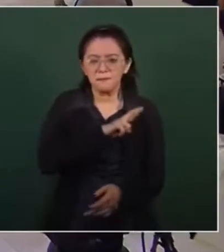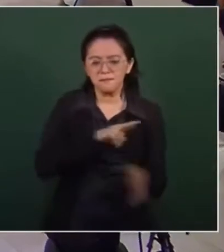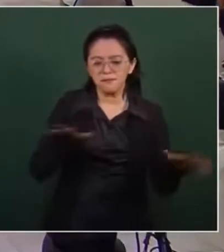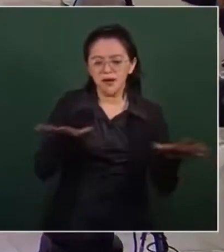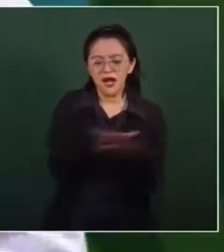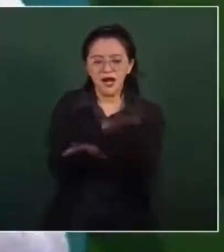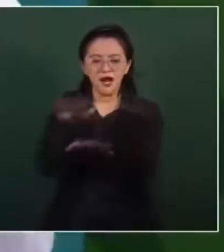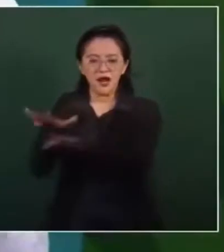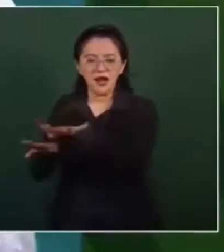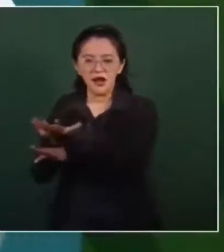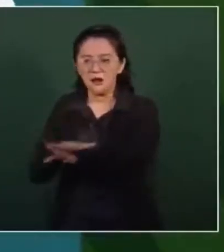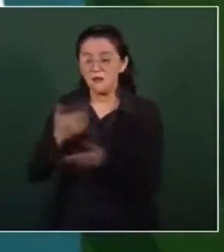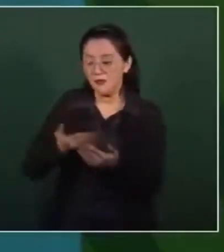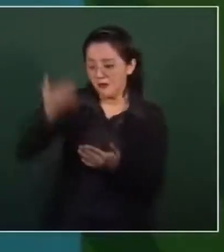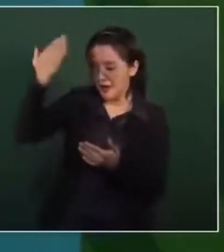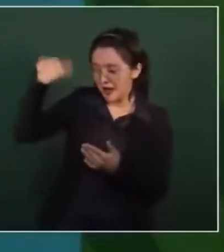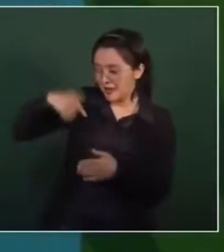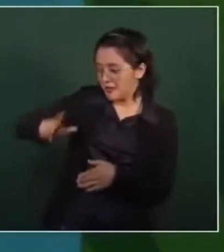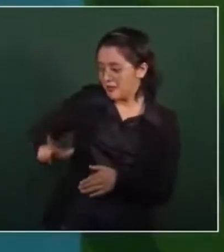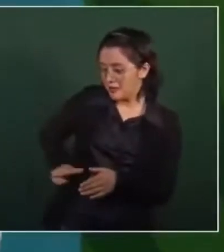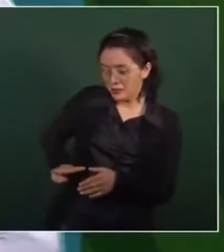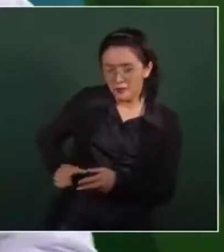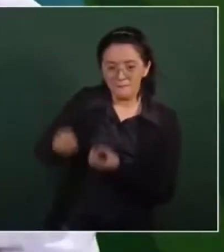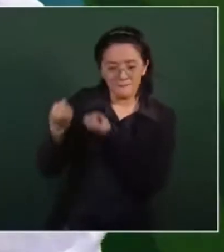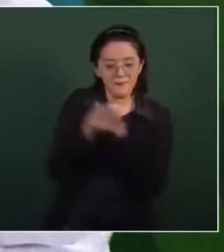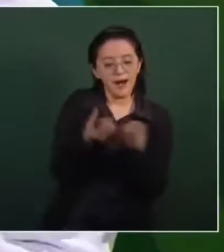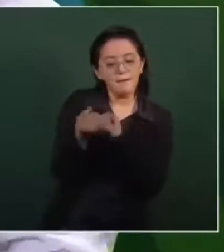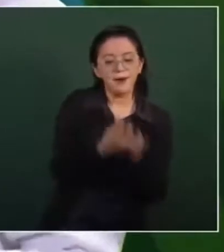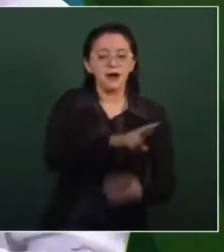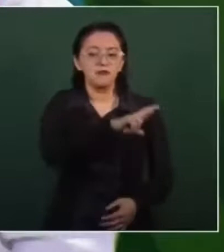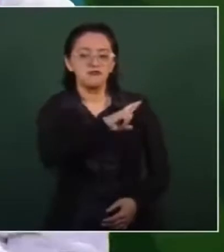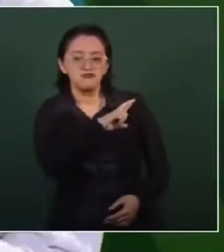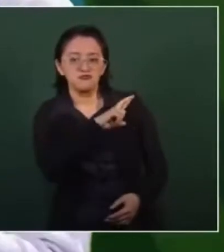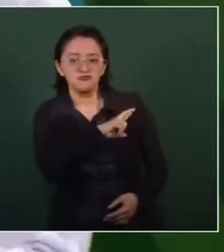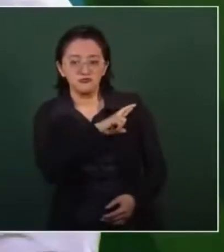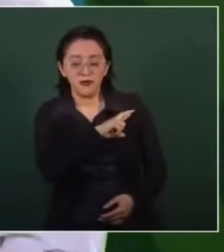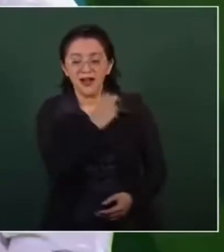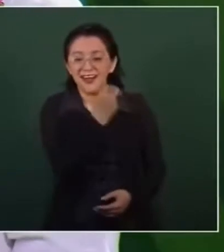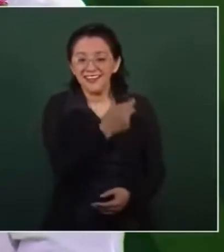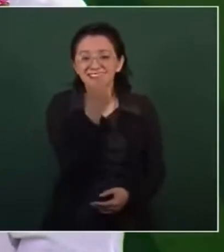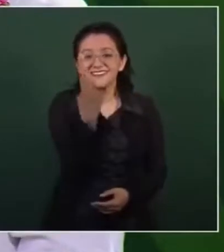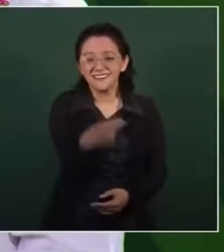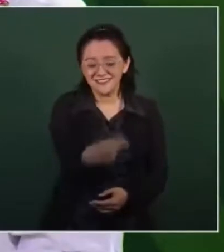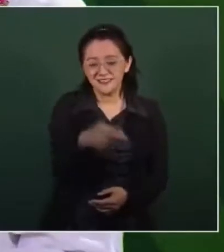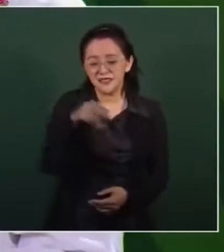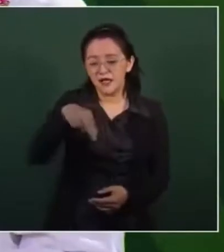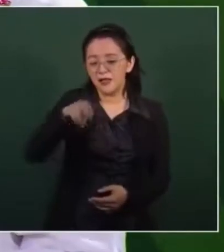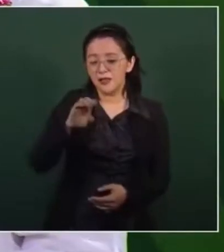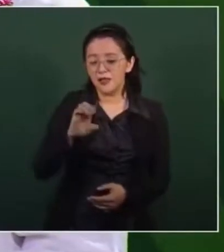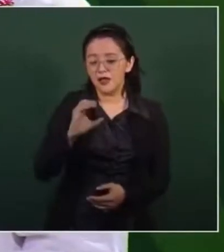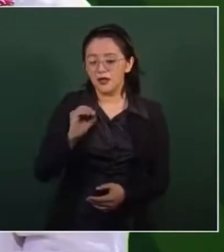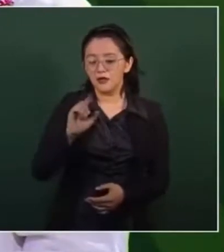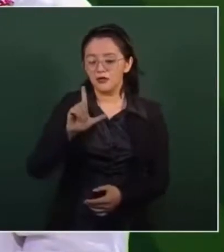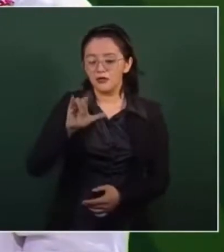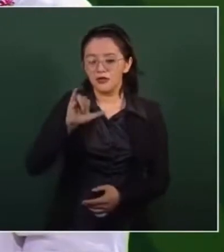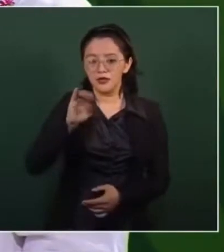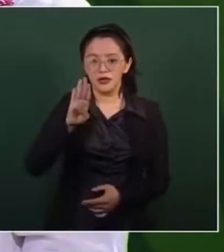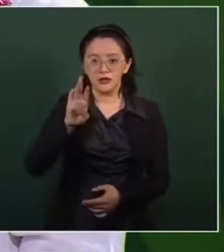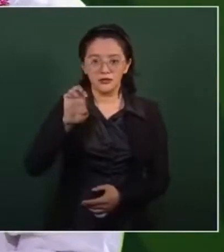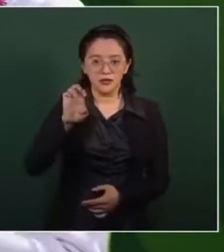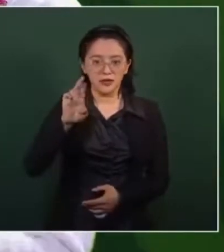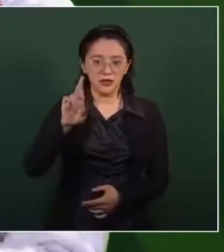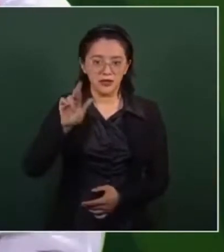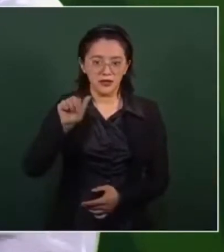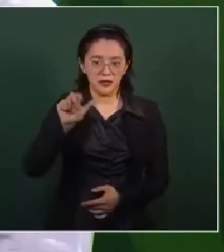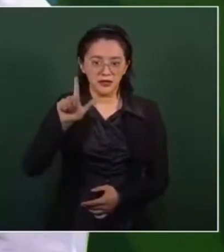del gobierno de Estados Unidos para que le presenten las conclusiones en materia de desarrollo en todos los sentidos, económico también de